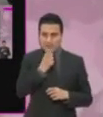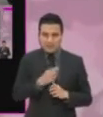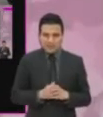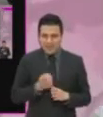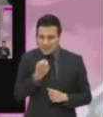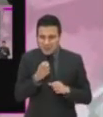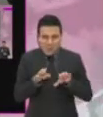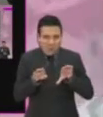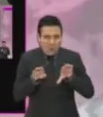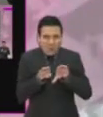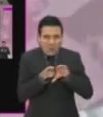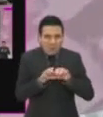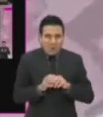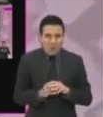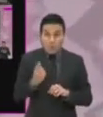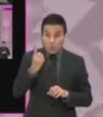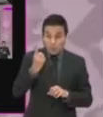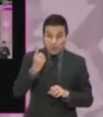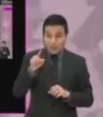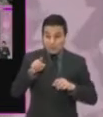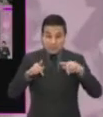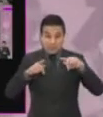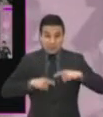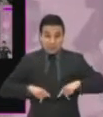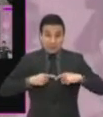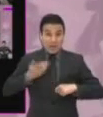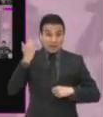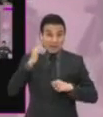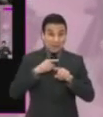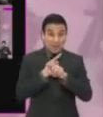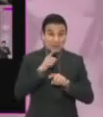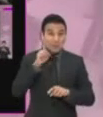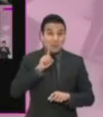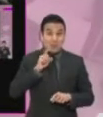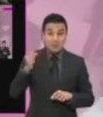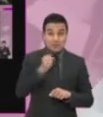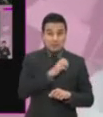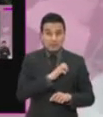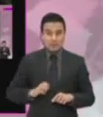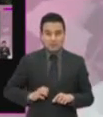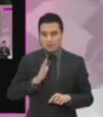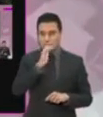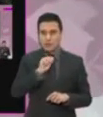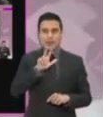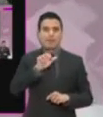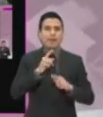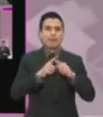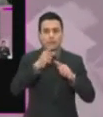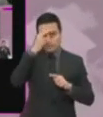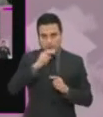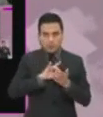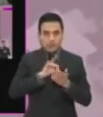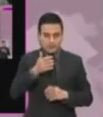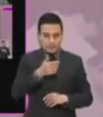horror postular a un violador. Va por México. Gracias, presidente.